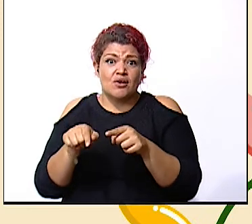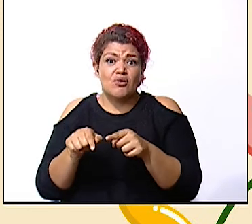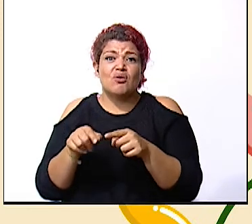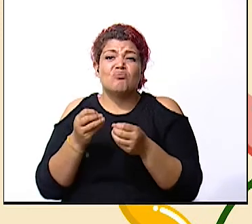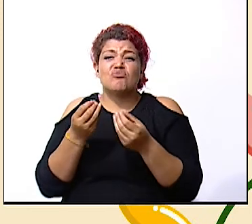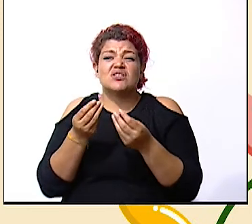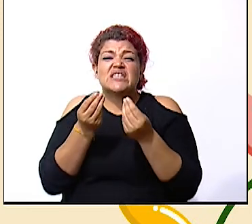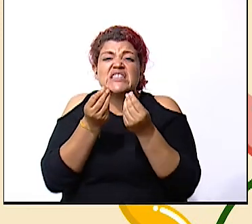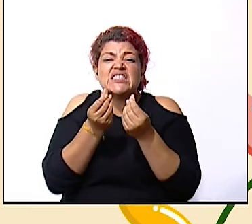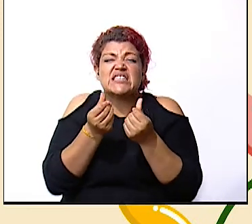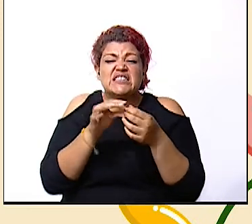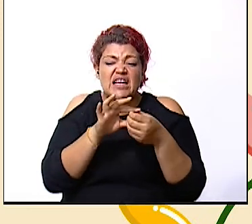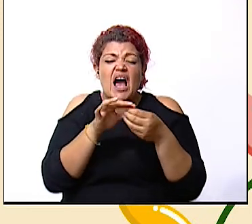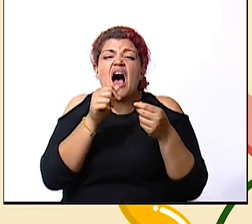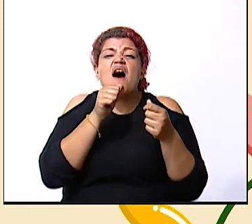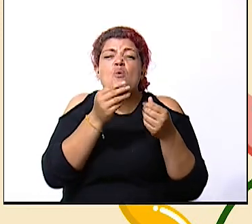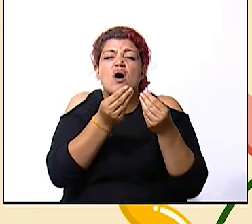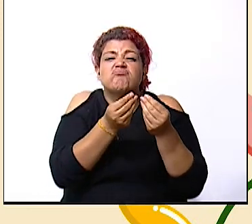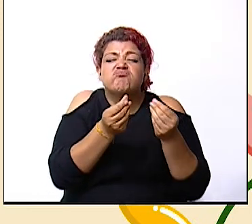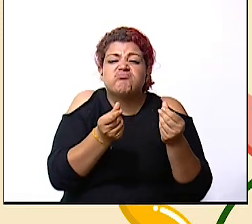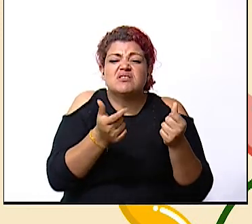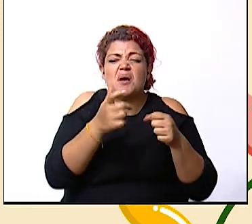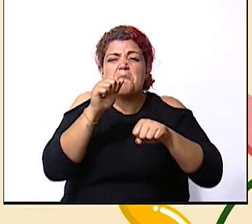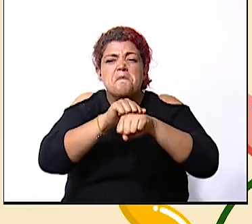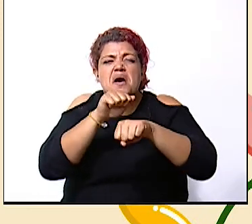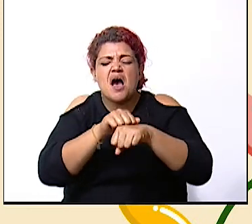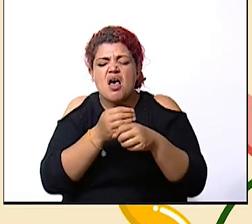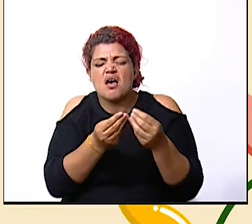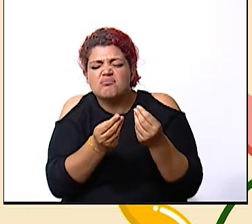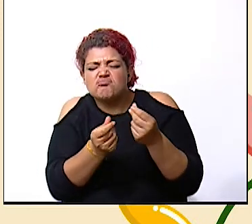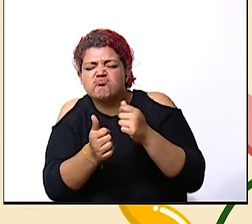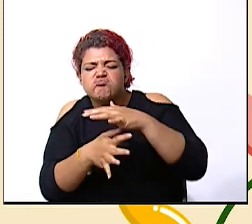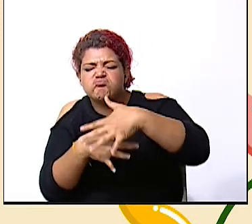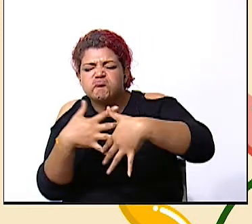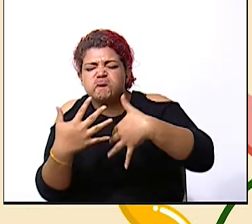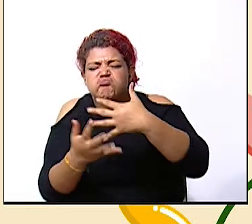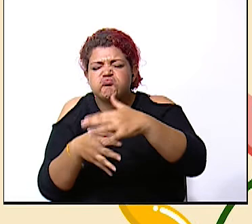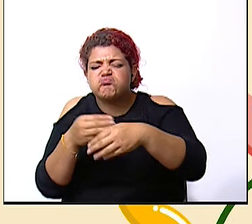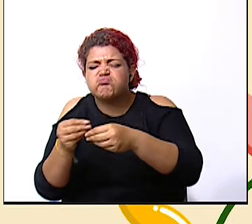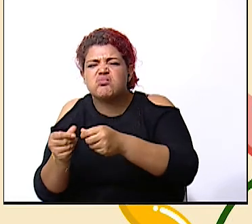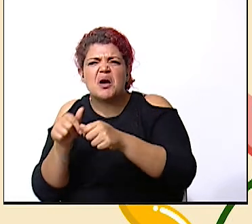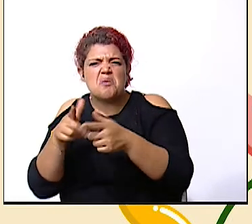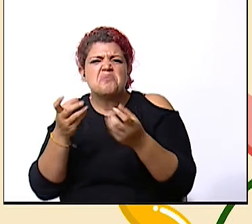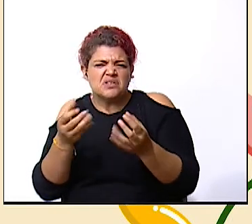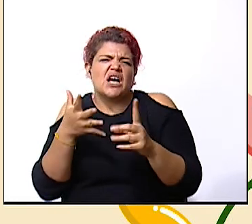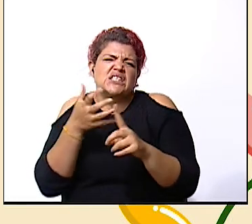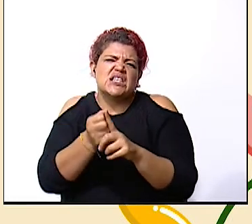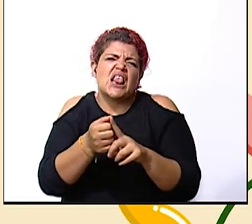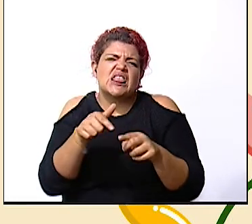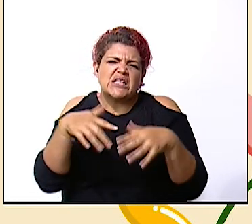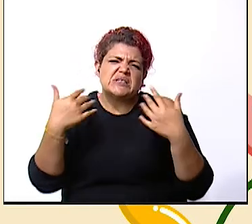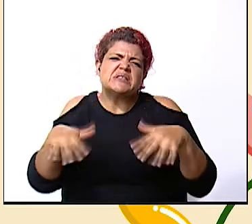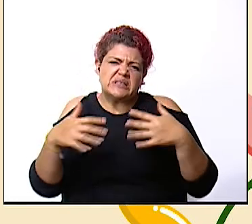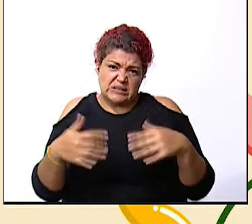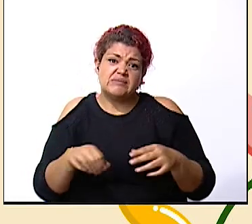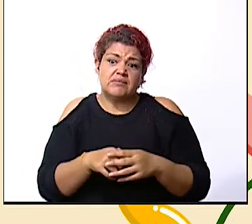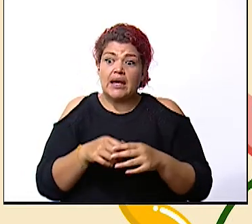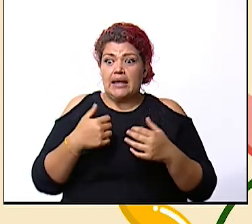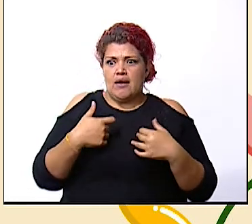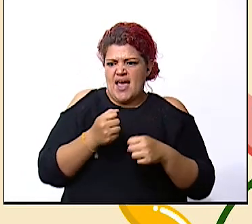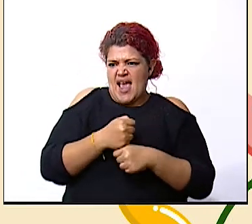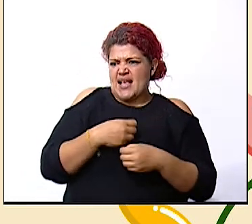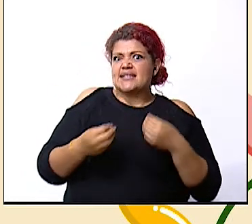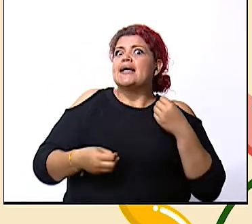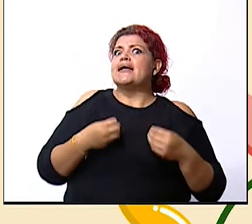lodo y hay material hay rocas y también podríamos tener graves accidentes ahora ¿cuáles son las acciones?